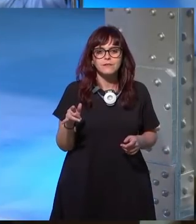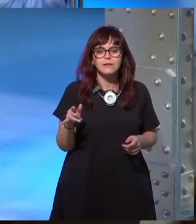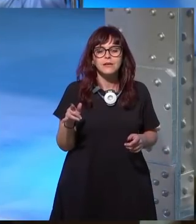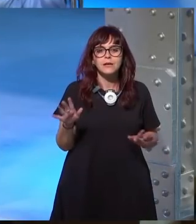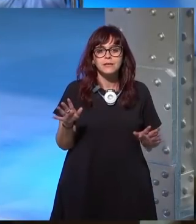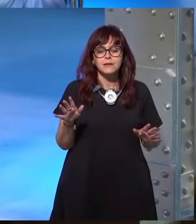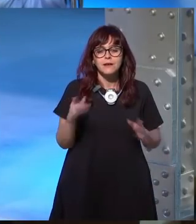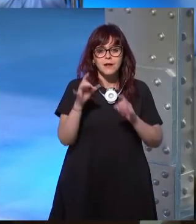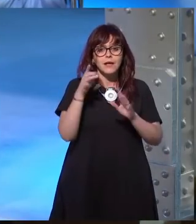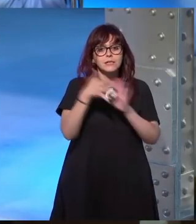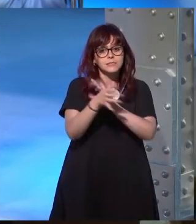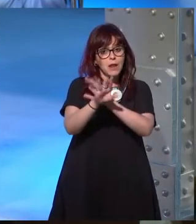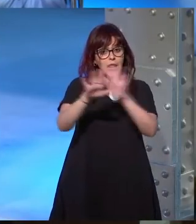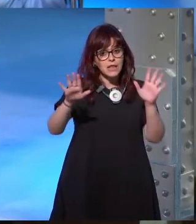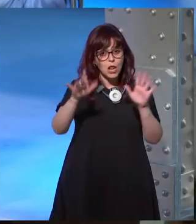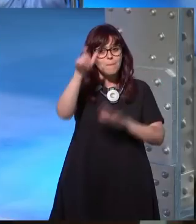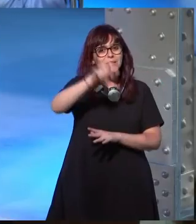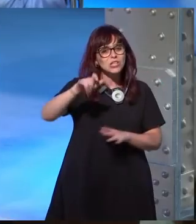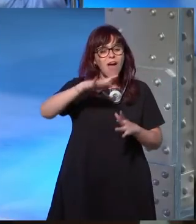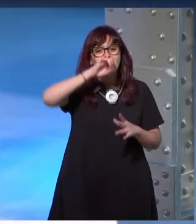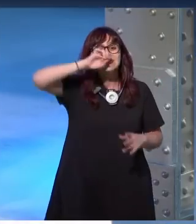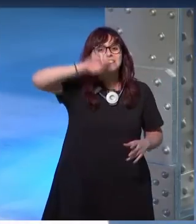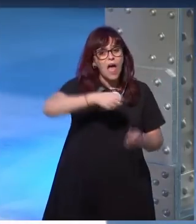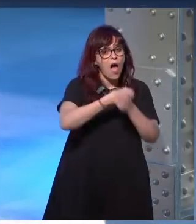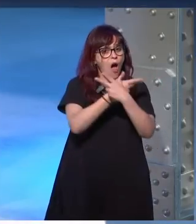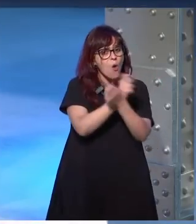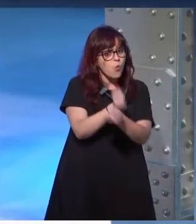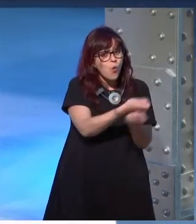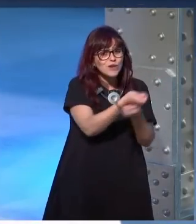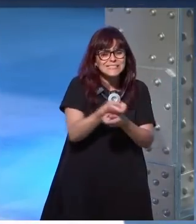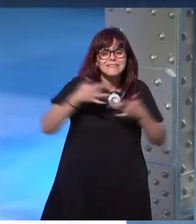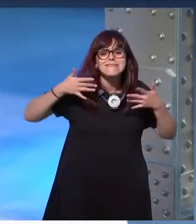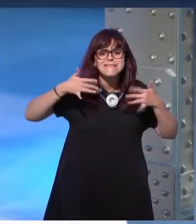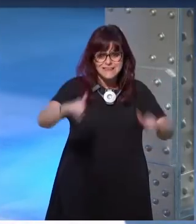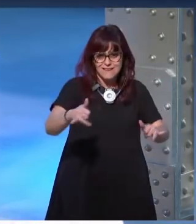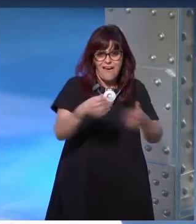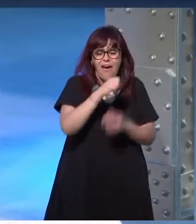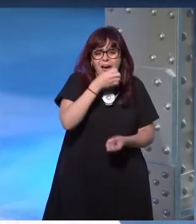vamos a dejarlo claro esa gente no son aficionados a Star Wars no son aficionados a nada